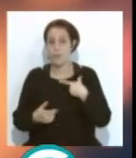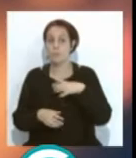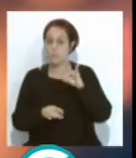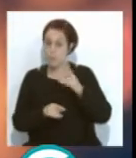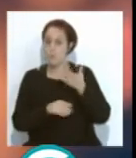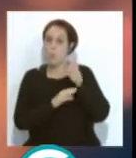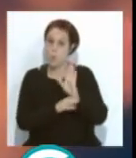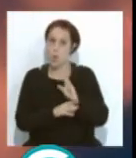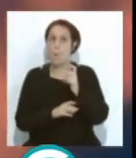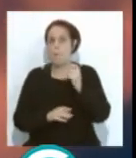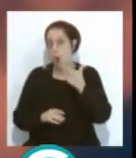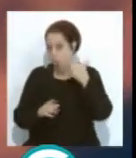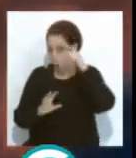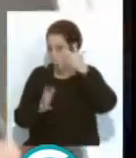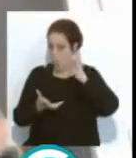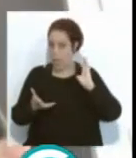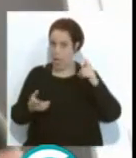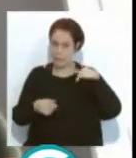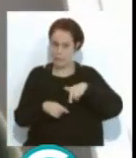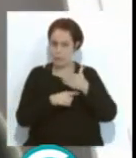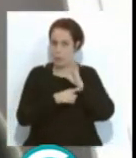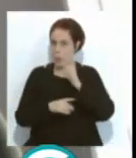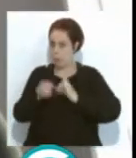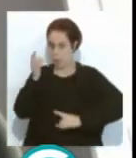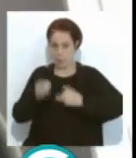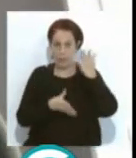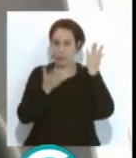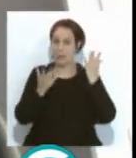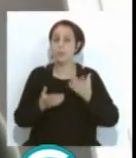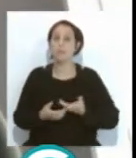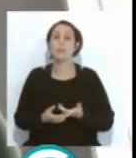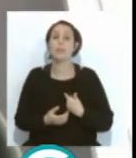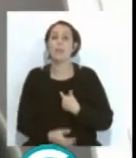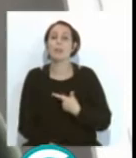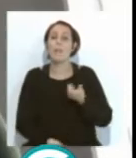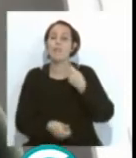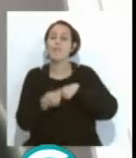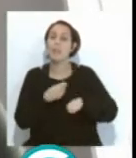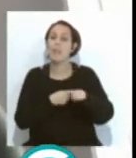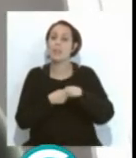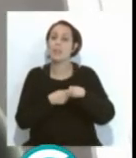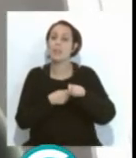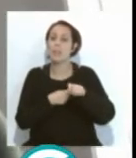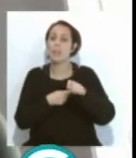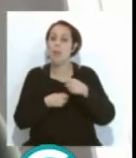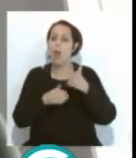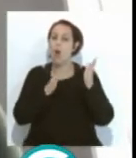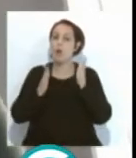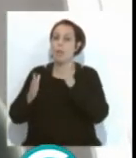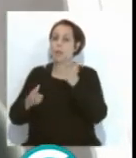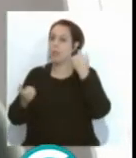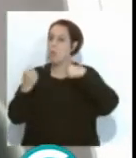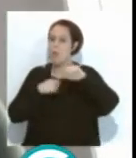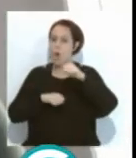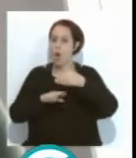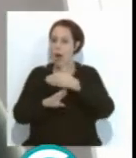proponer un poco locura, que al final estamos aquí dando propuestas así, y por qué no se venden las entradas antes de conocer el orden de actuación, es decir,